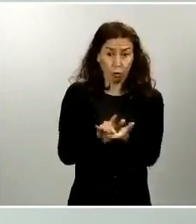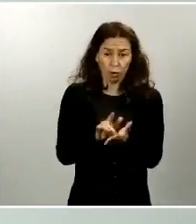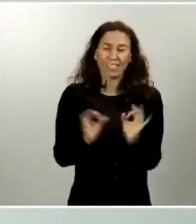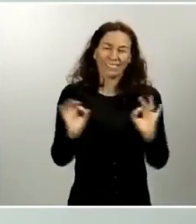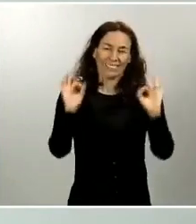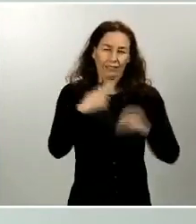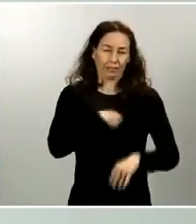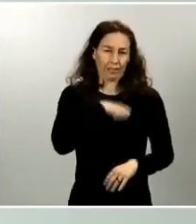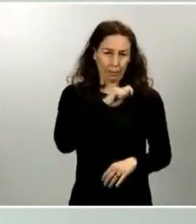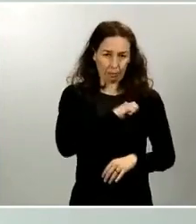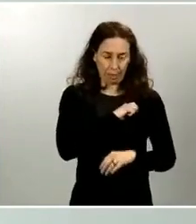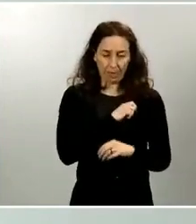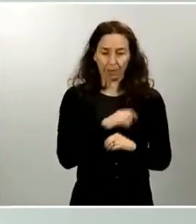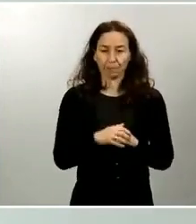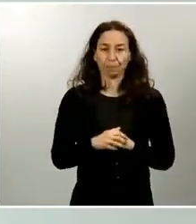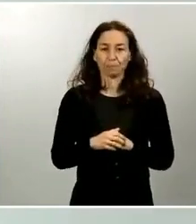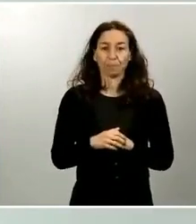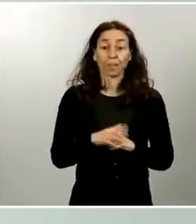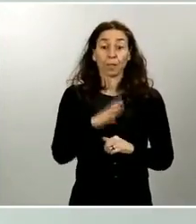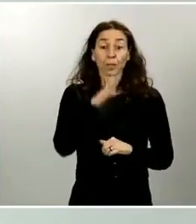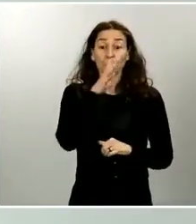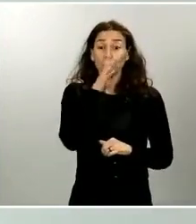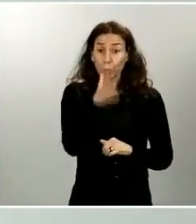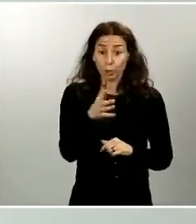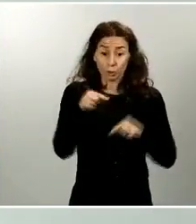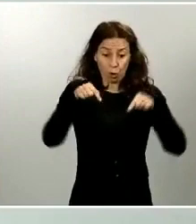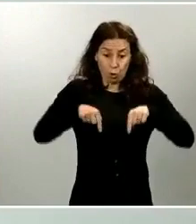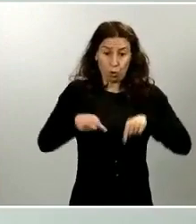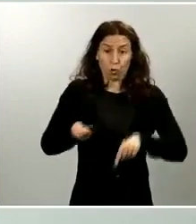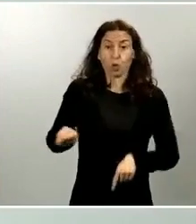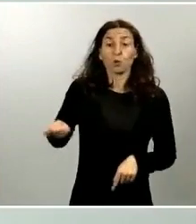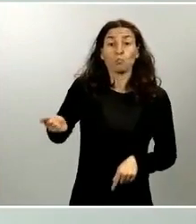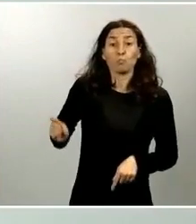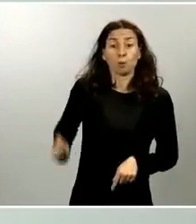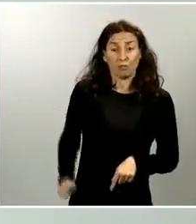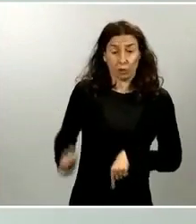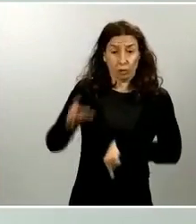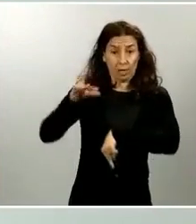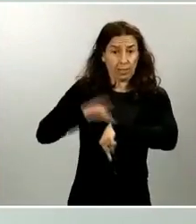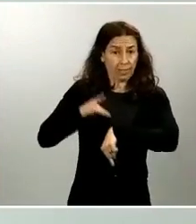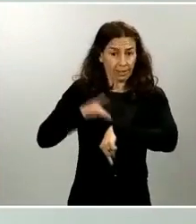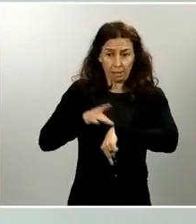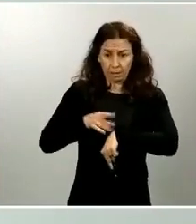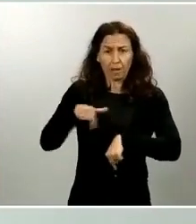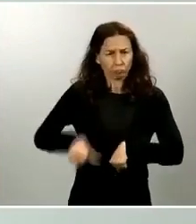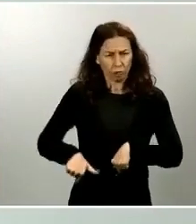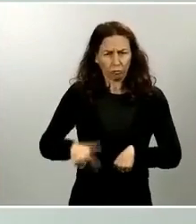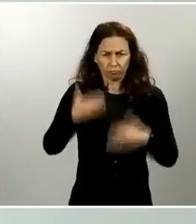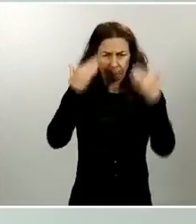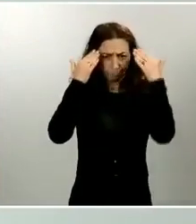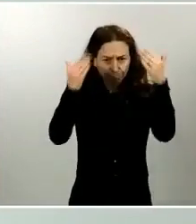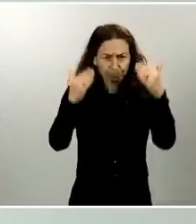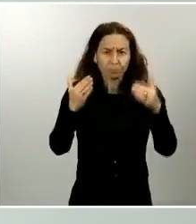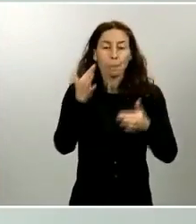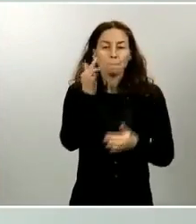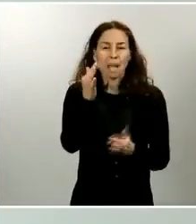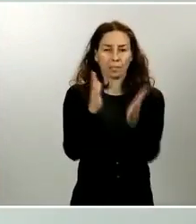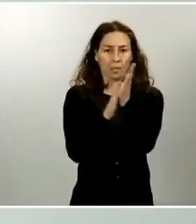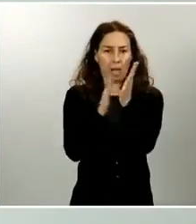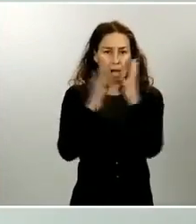Por tanto, si los profesionales de la sanidad se merecen nuestro reconocimiento y aplauso, hoy, con más motivo.